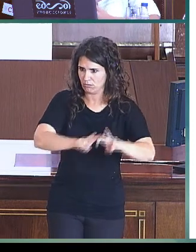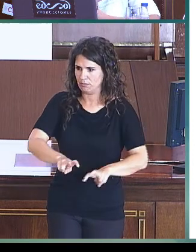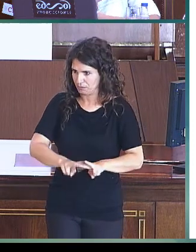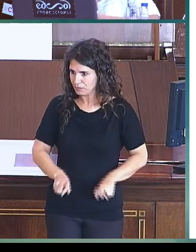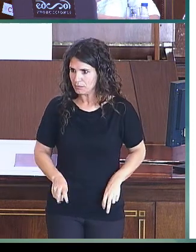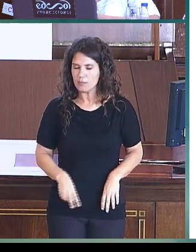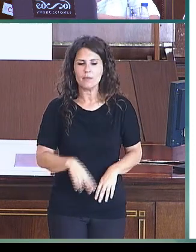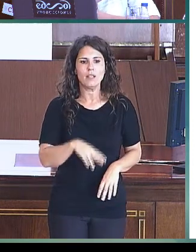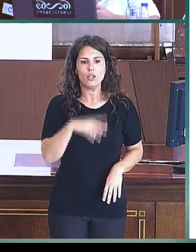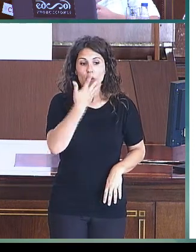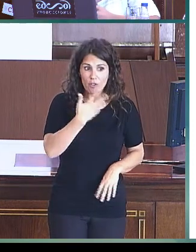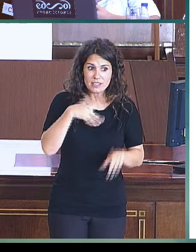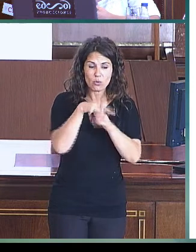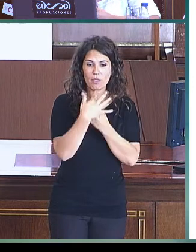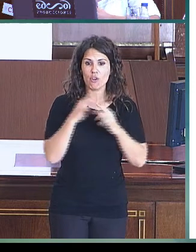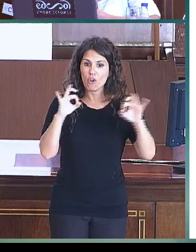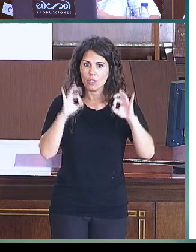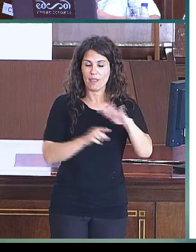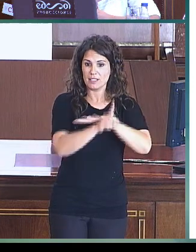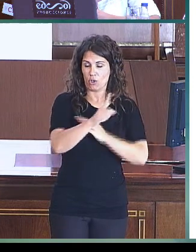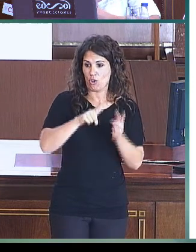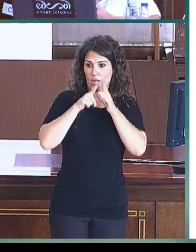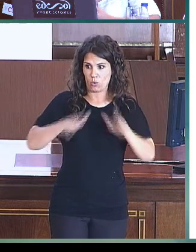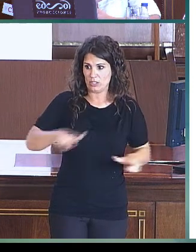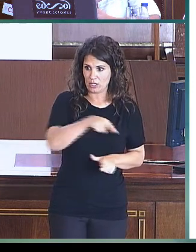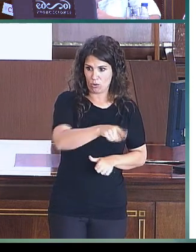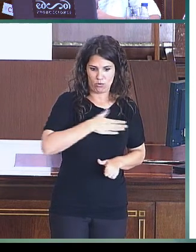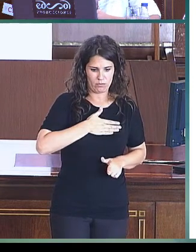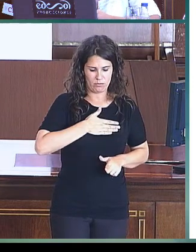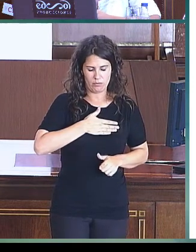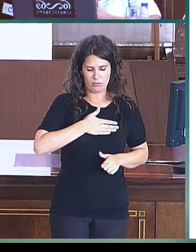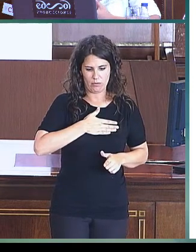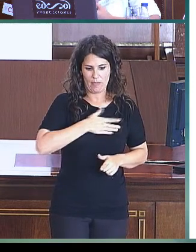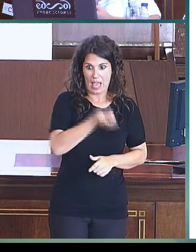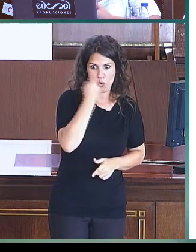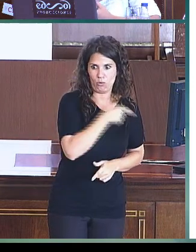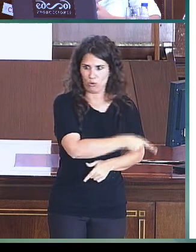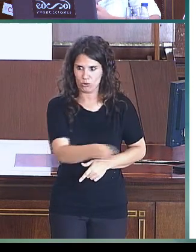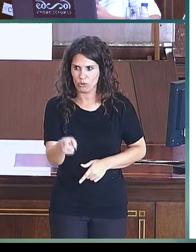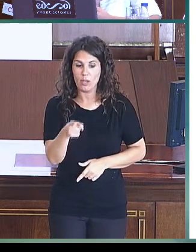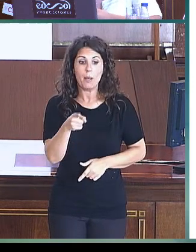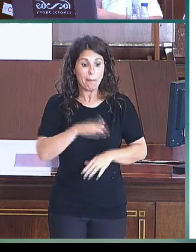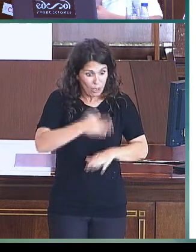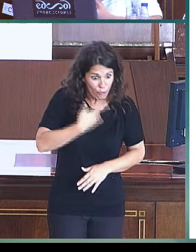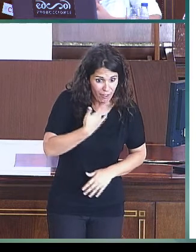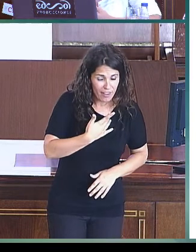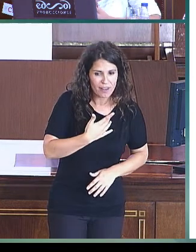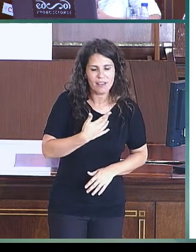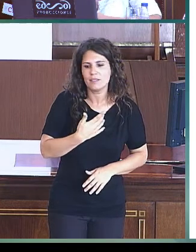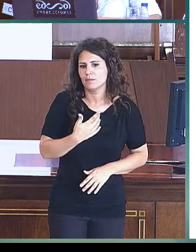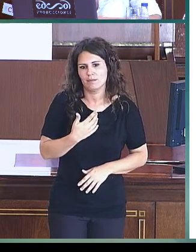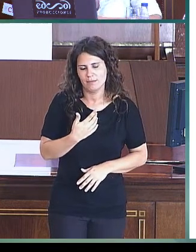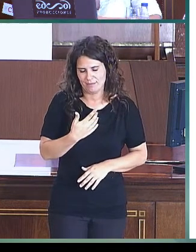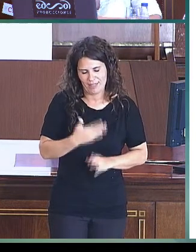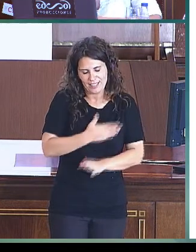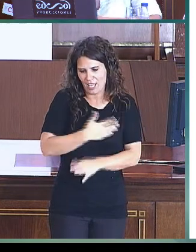Conocer la situación particular del desarrollo lingüístico de nuestros alumnos es necesario, fundamental, es imprescindible